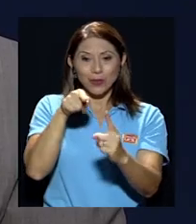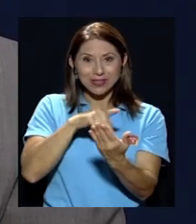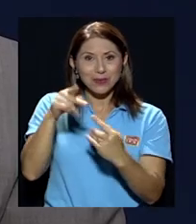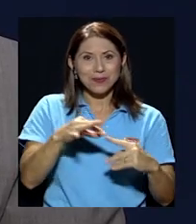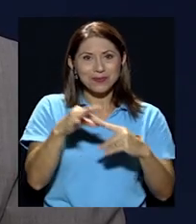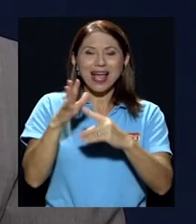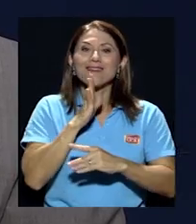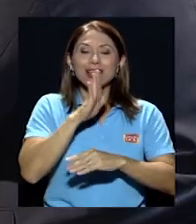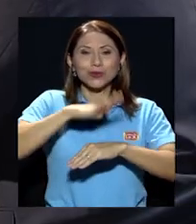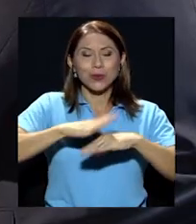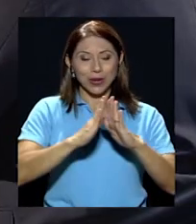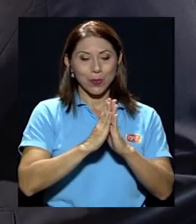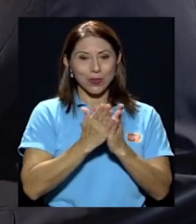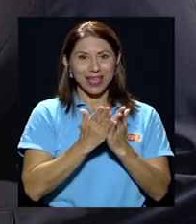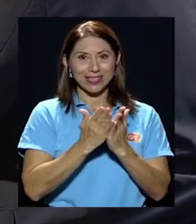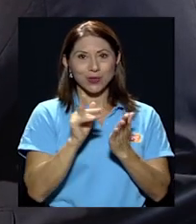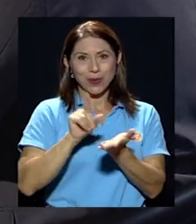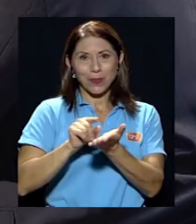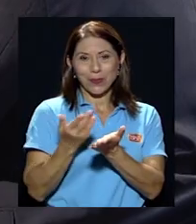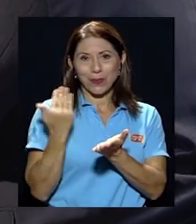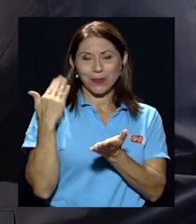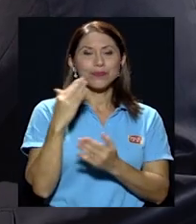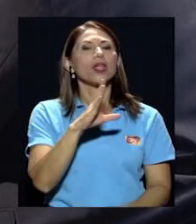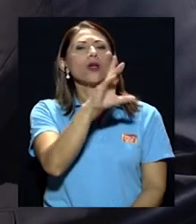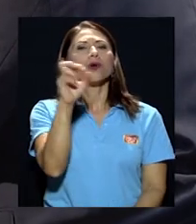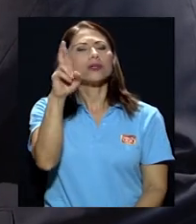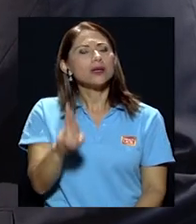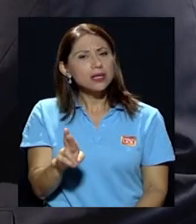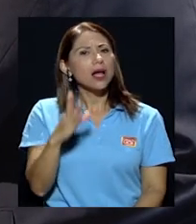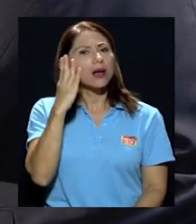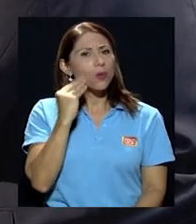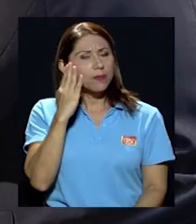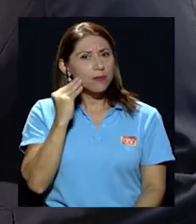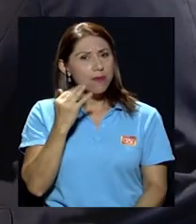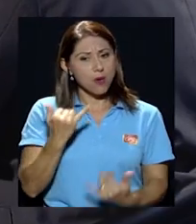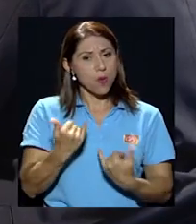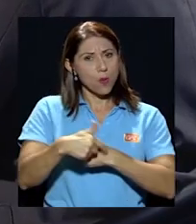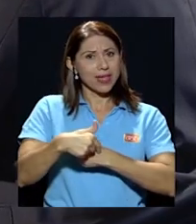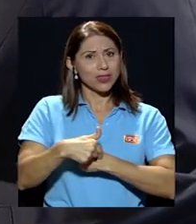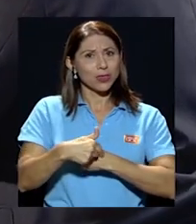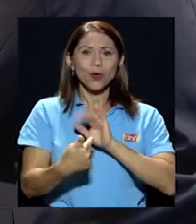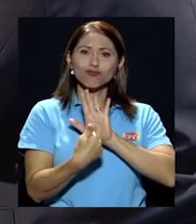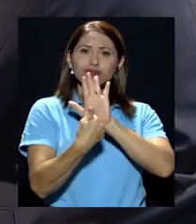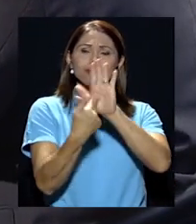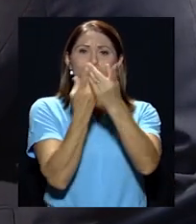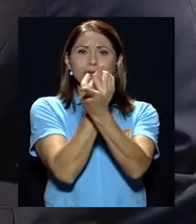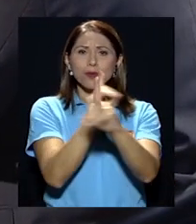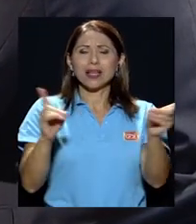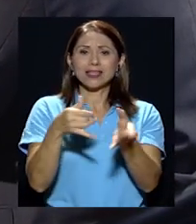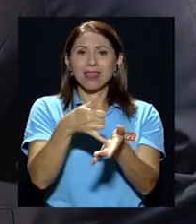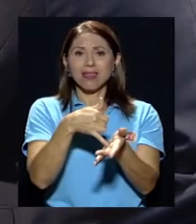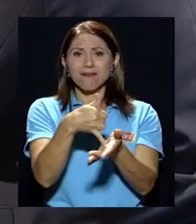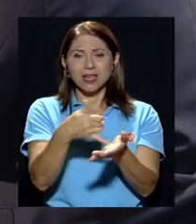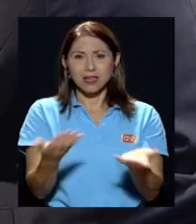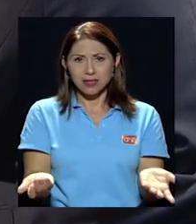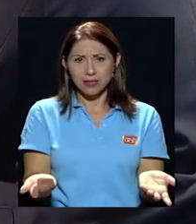recientemente acaba de haber editado. Costa Rica vivencia un momento en el que, según el texto, destaca una democracia débil. Don